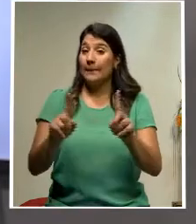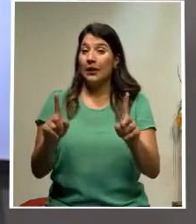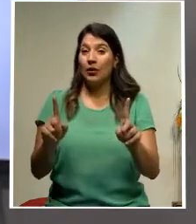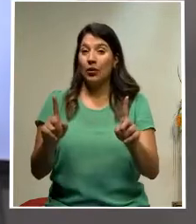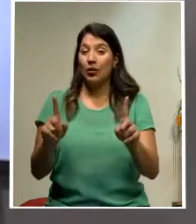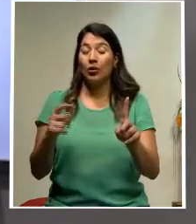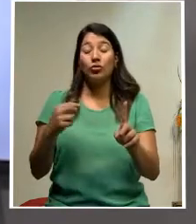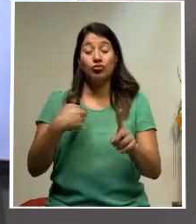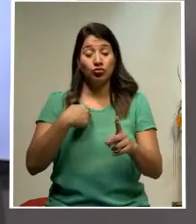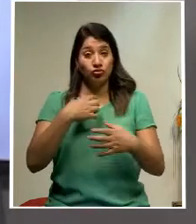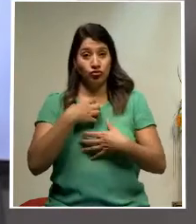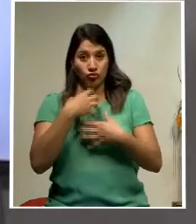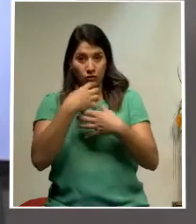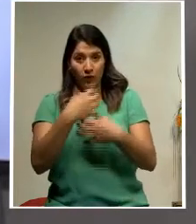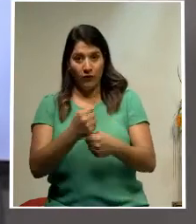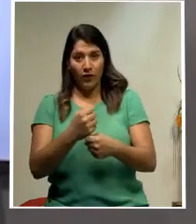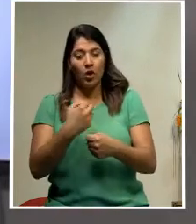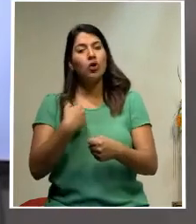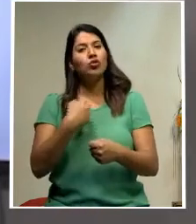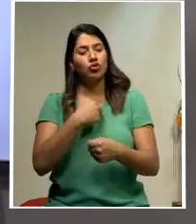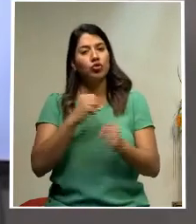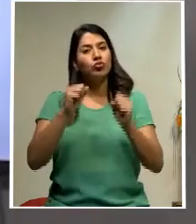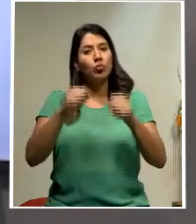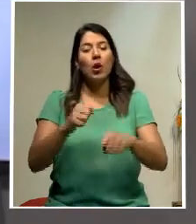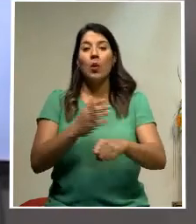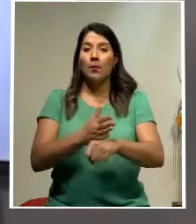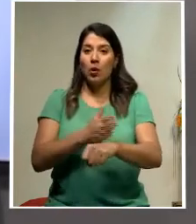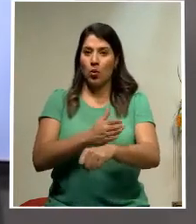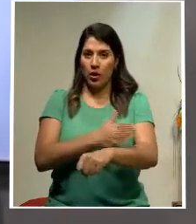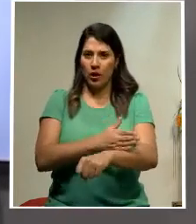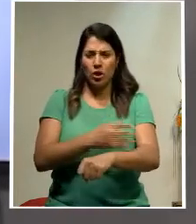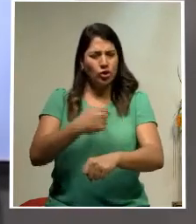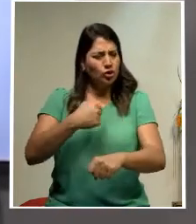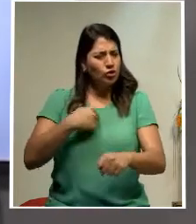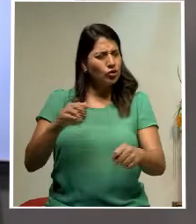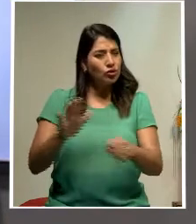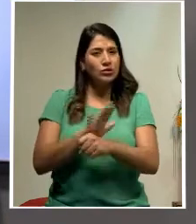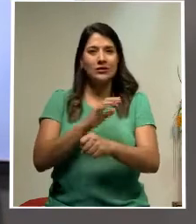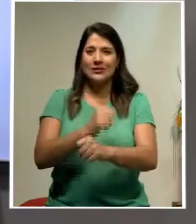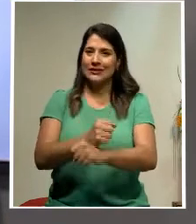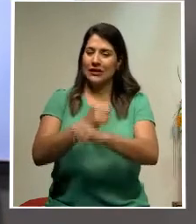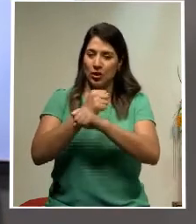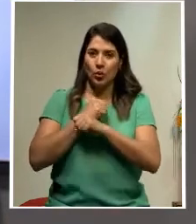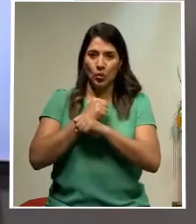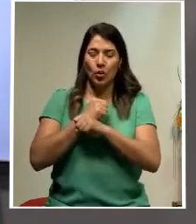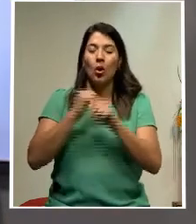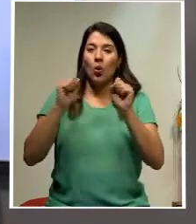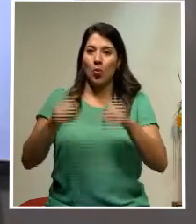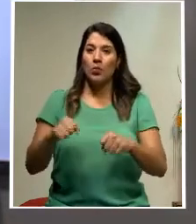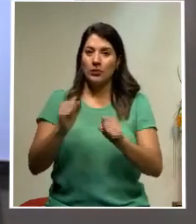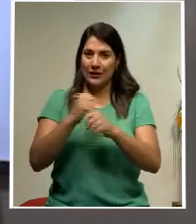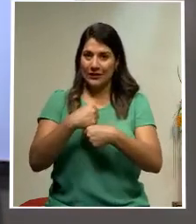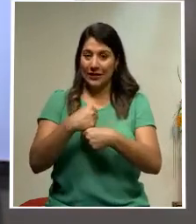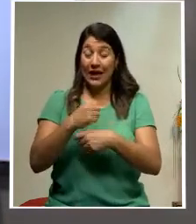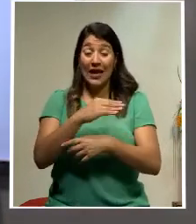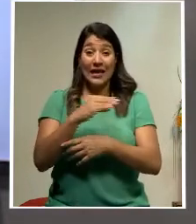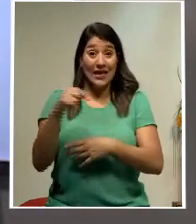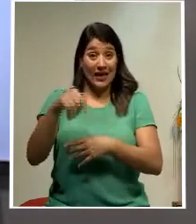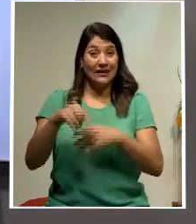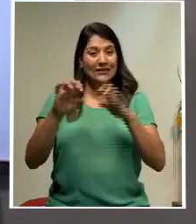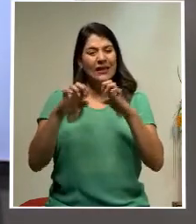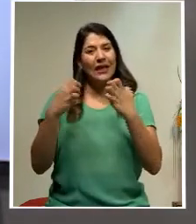Pero confiamos plenamente de que vamos a salir de eso. Estoy totalmente seguro que lo vamos a hacer y que este equipo